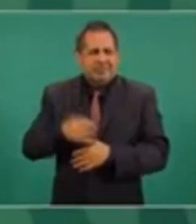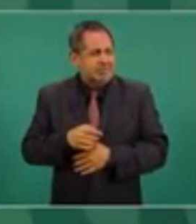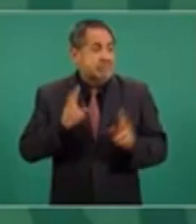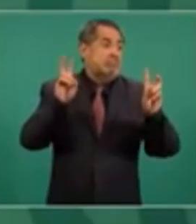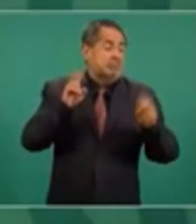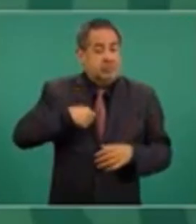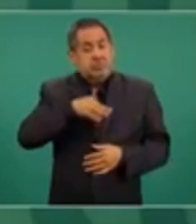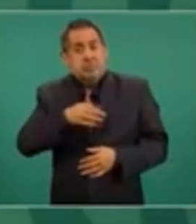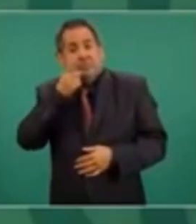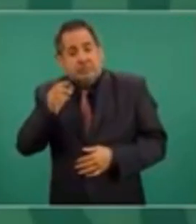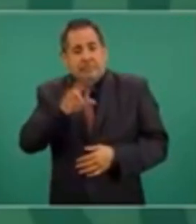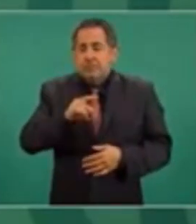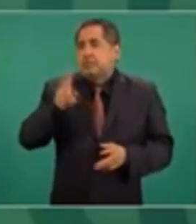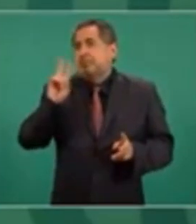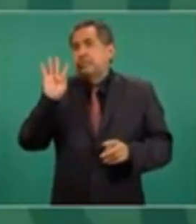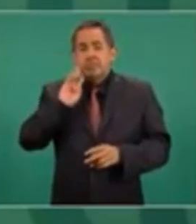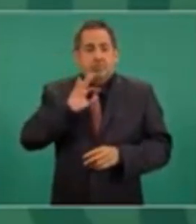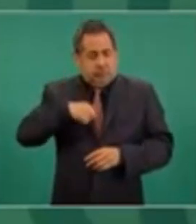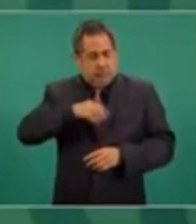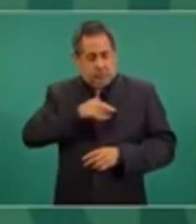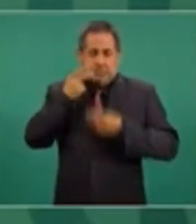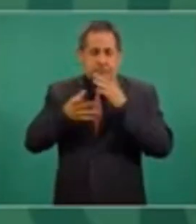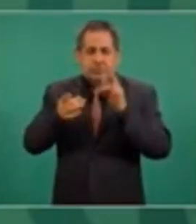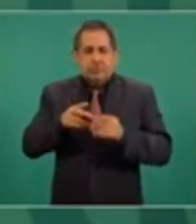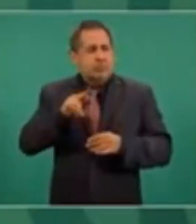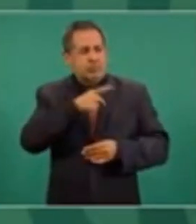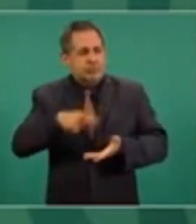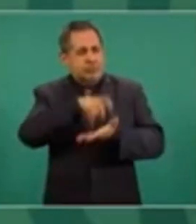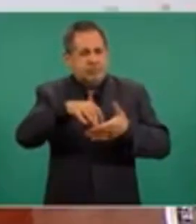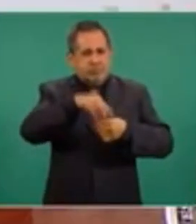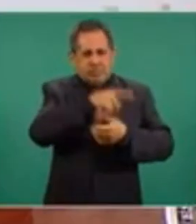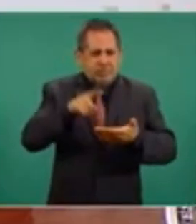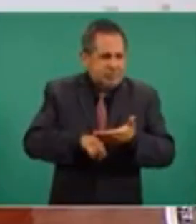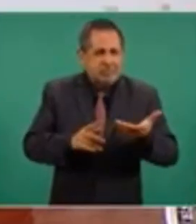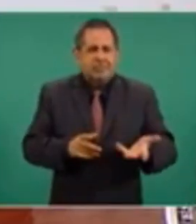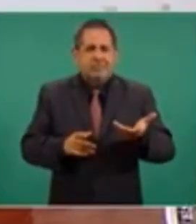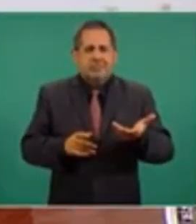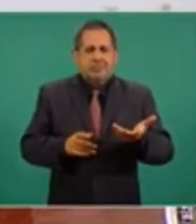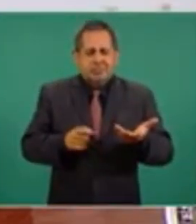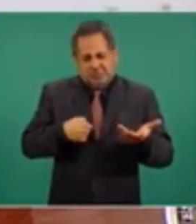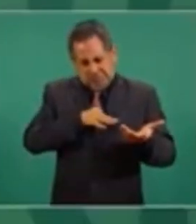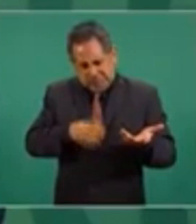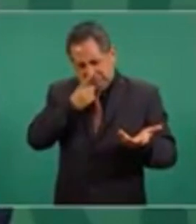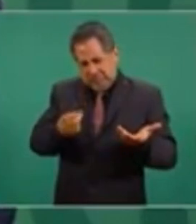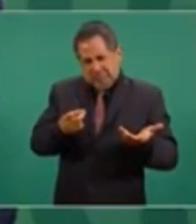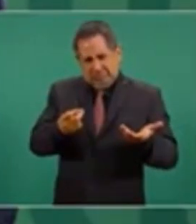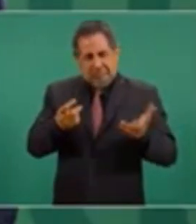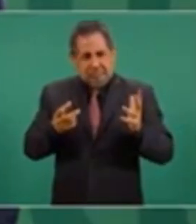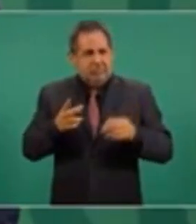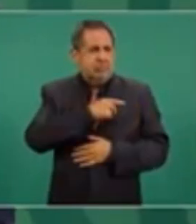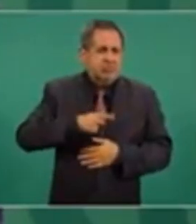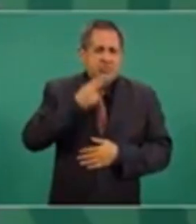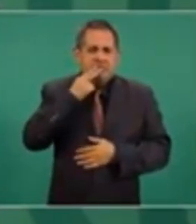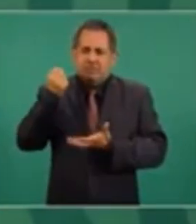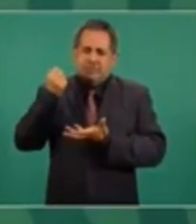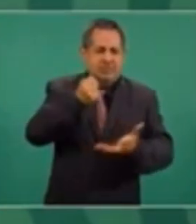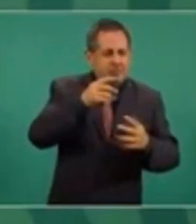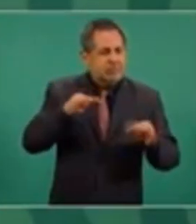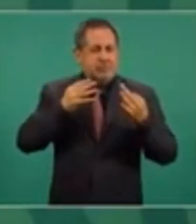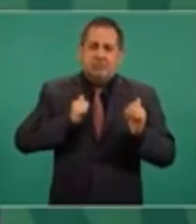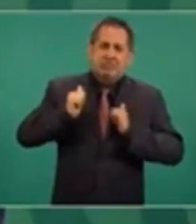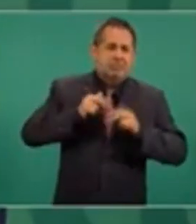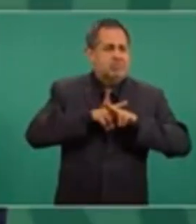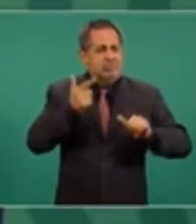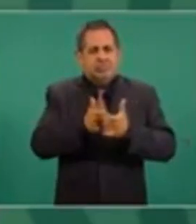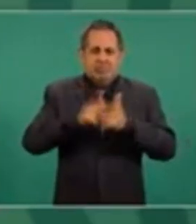si puedo decir, si puedo hablar de que no se compre el voto, si puedo decir que no se utilice el presupuesto para favorecer